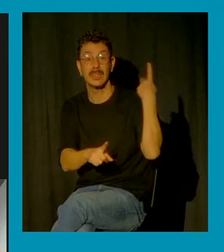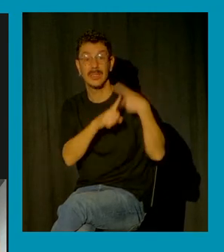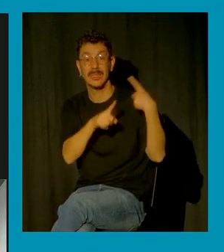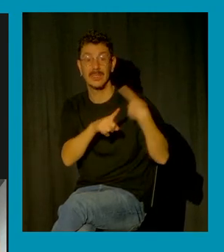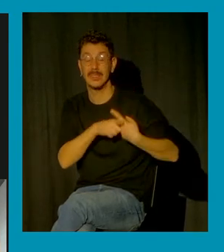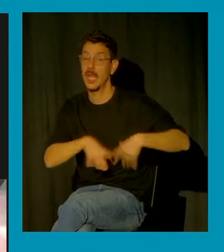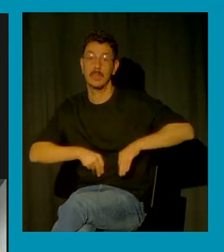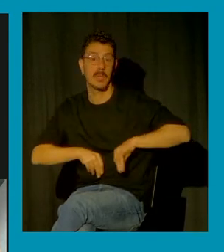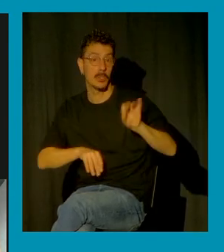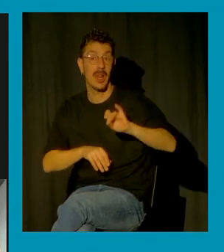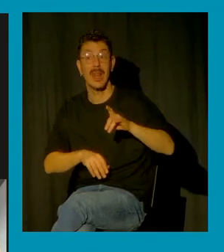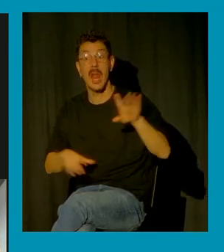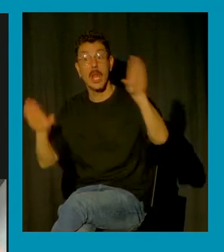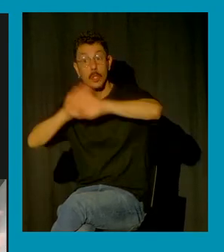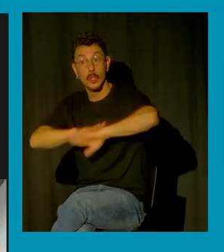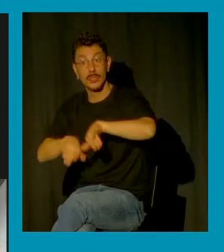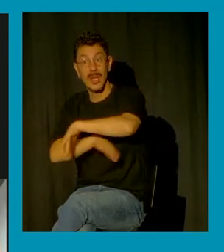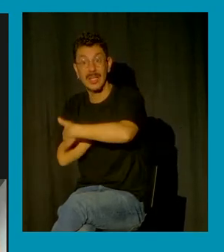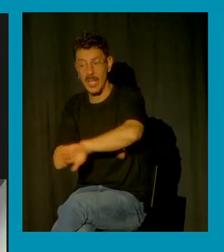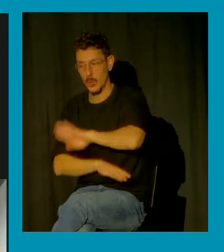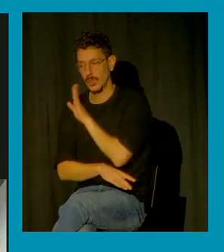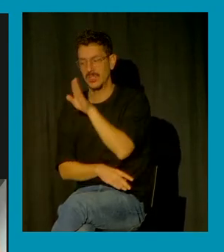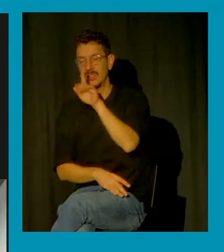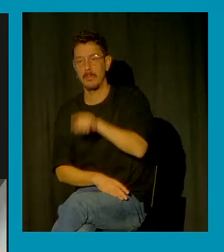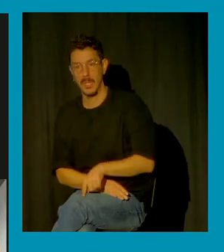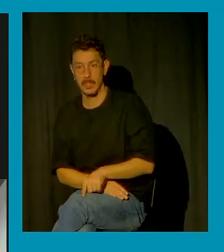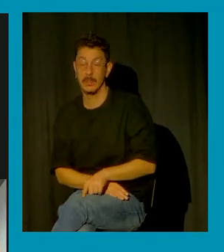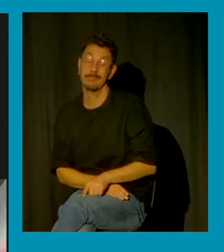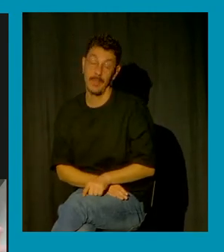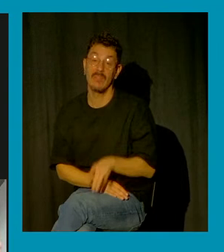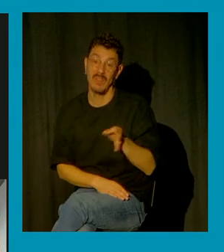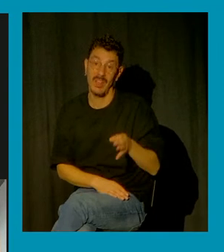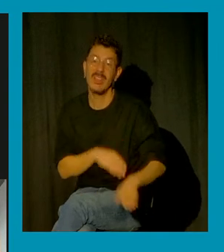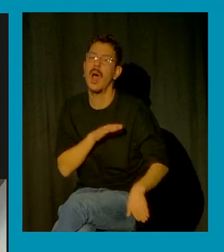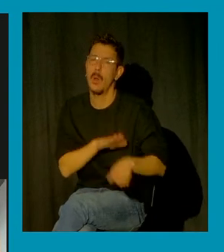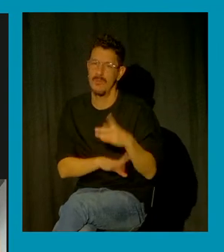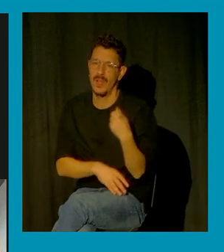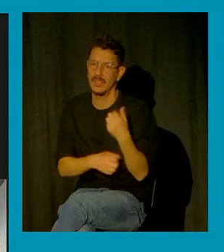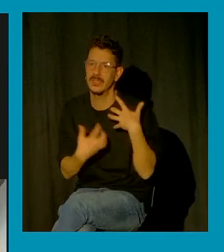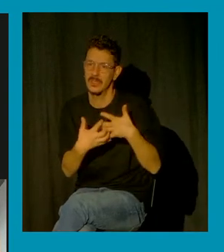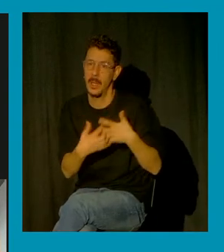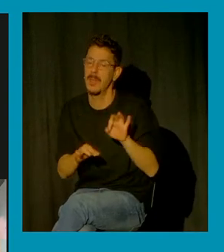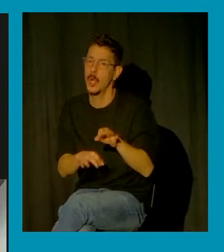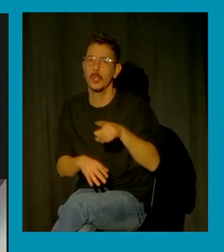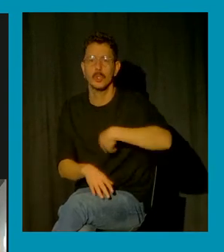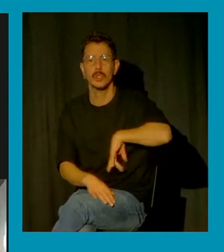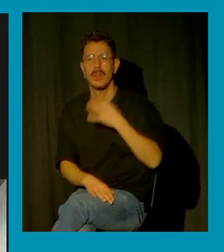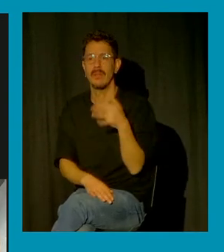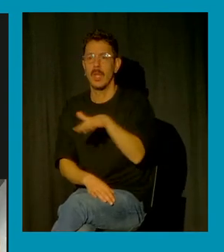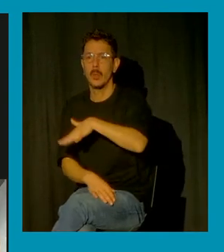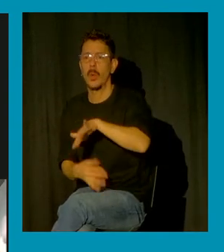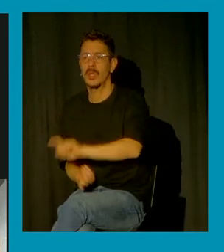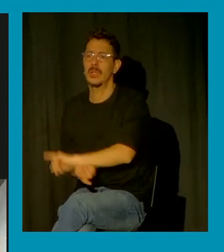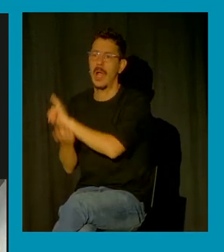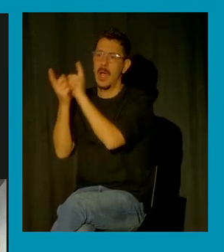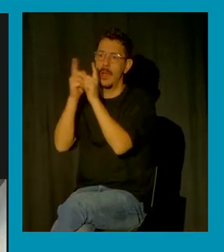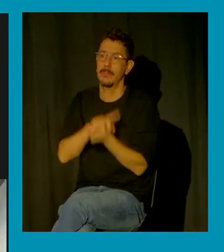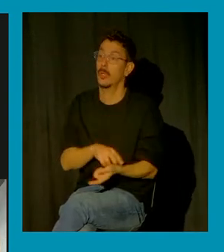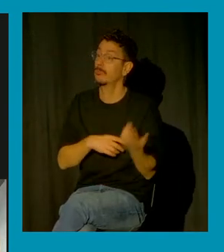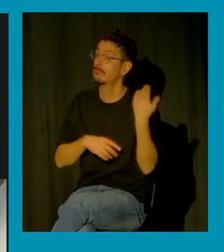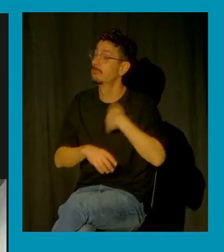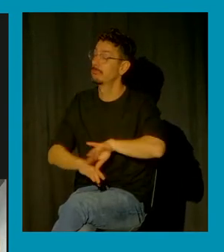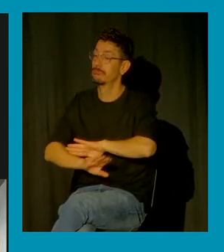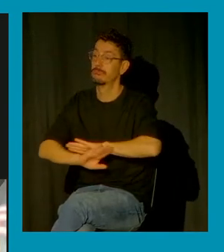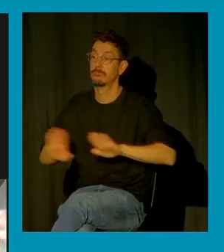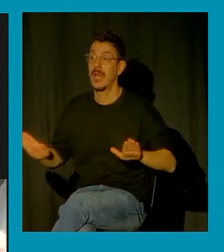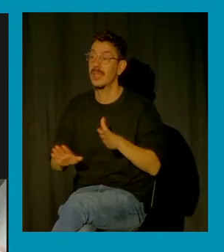también son nuestras no siguen siendo nuestras pero tenemos que cambiar del lugar y tenemos que cambiar de bando y bueno sin más quería